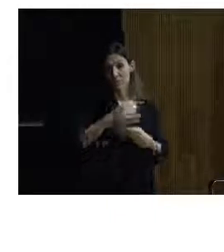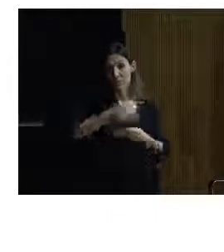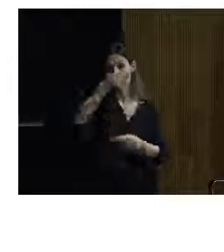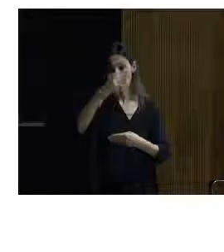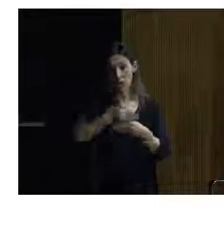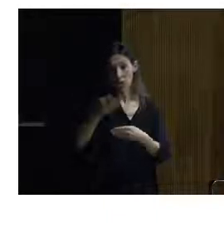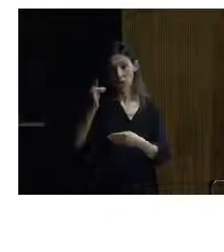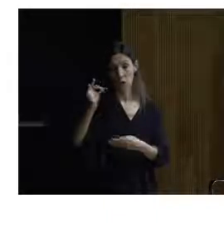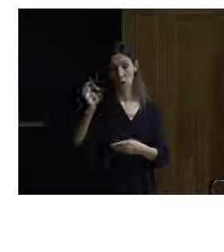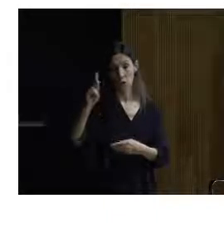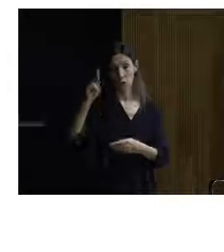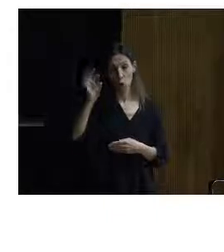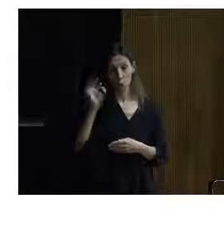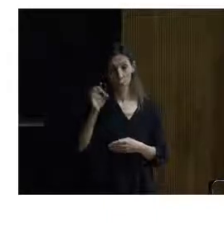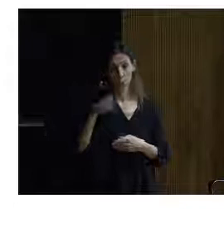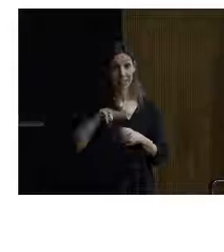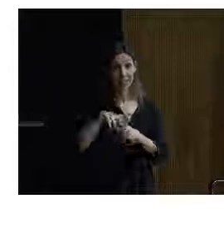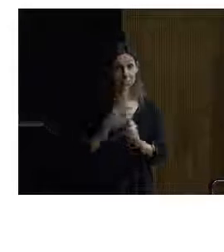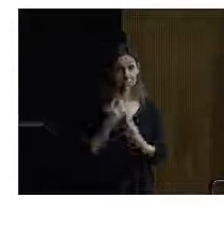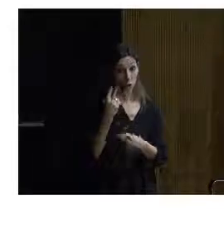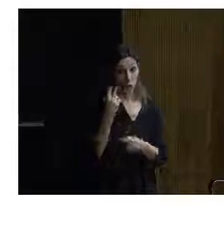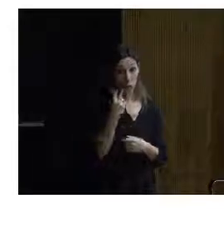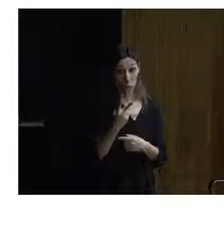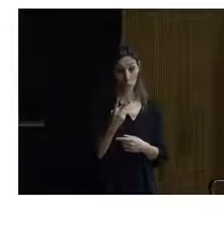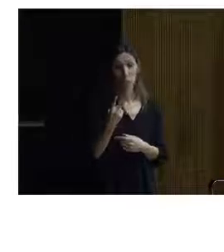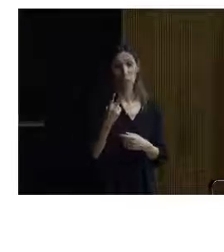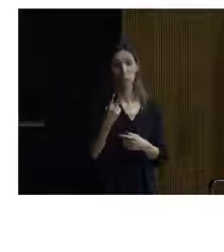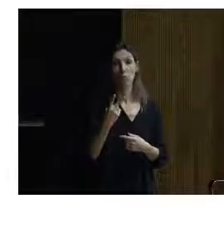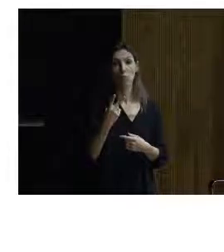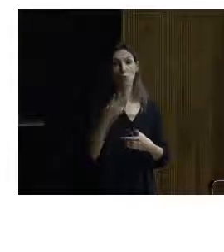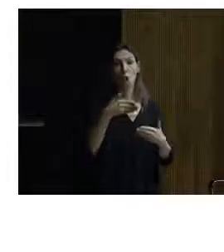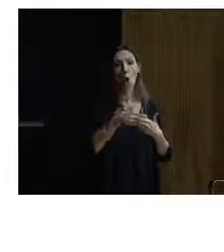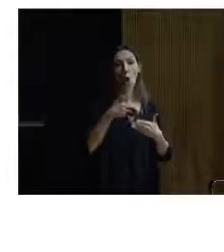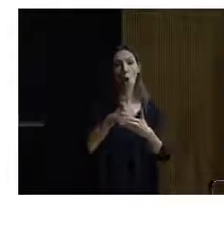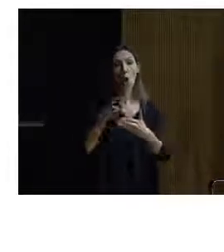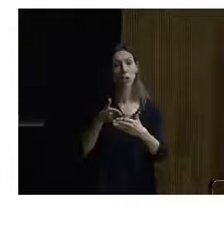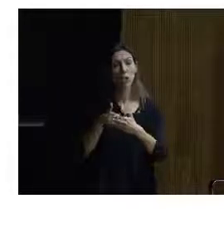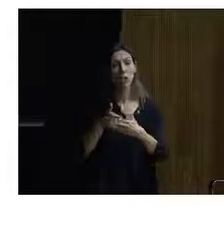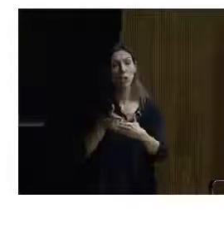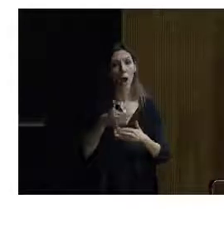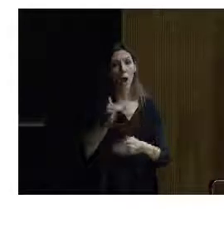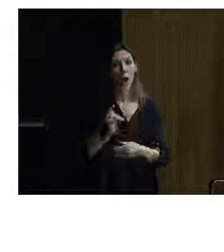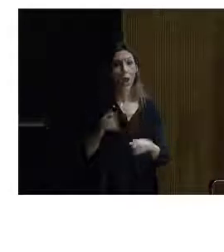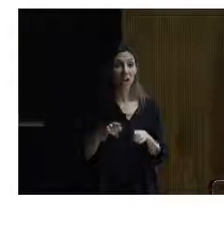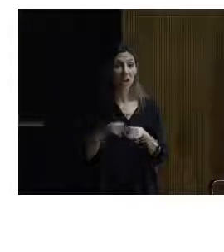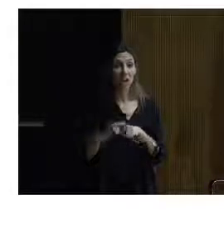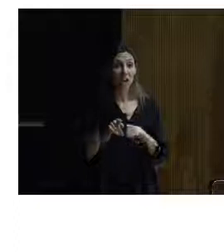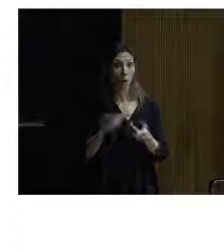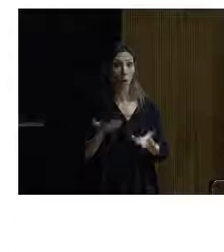ambos casos nos encontramos con que existían obstáculos muy parecidos a los que se han enseñado esta mañana en